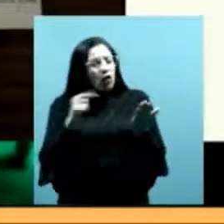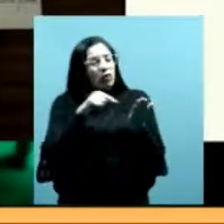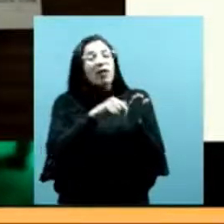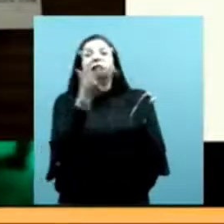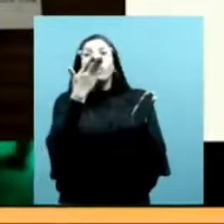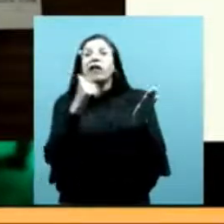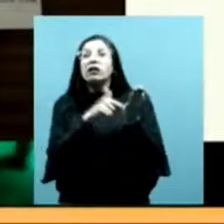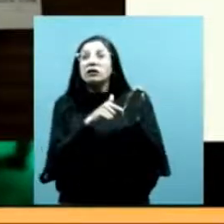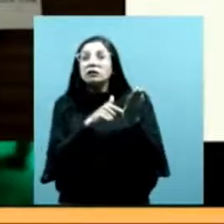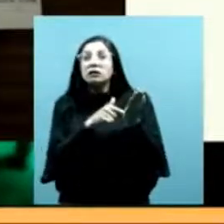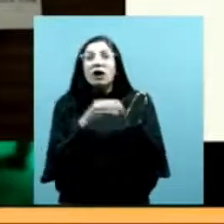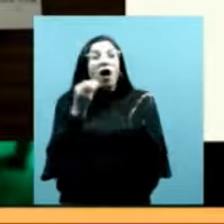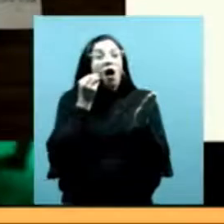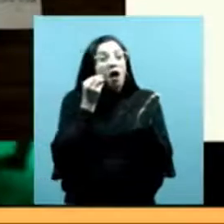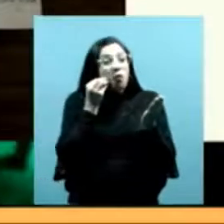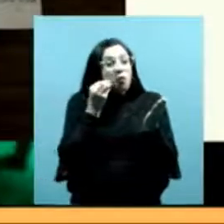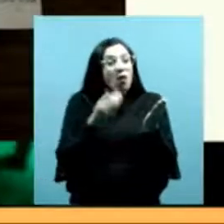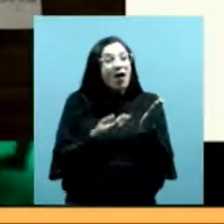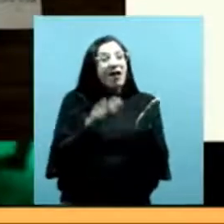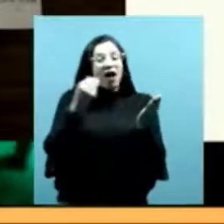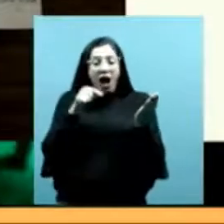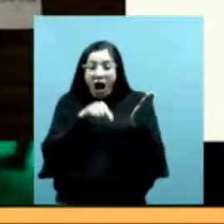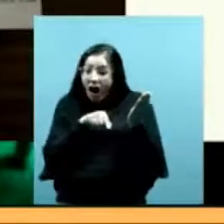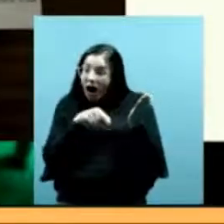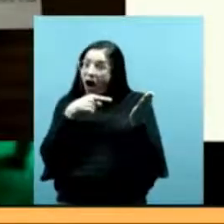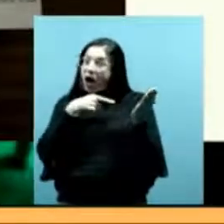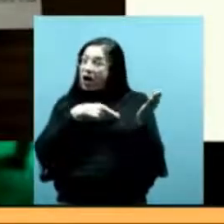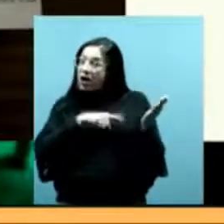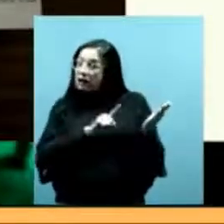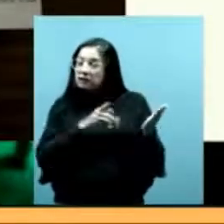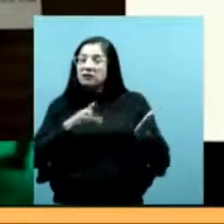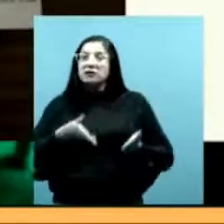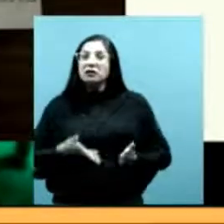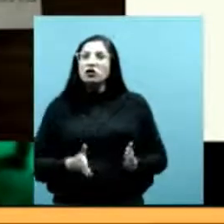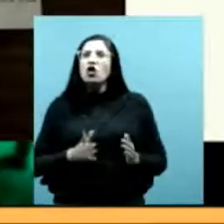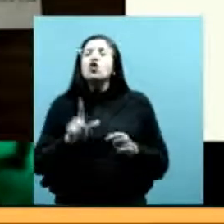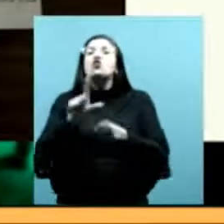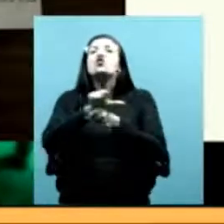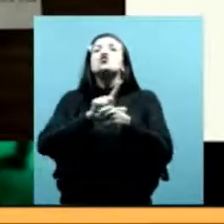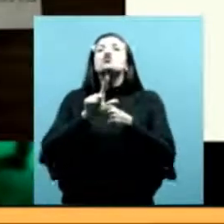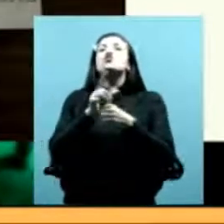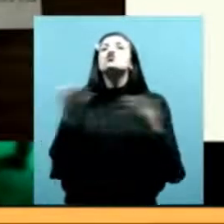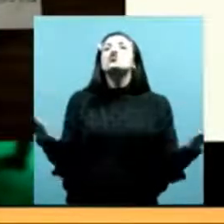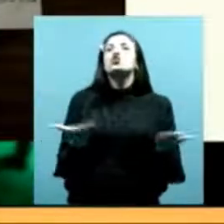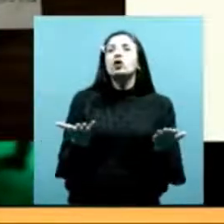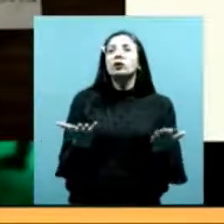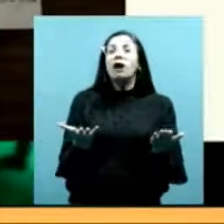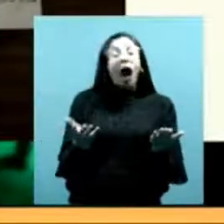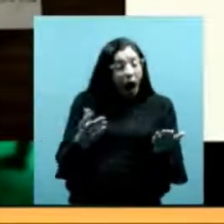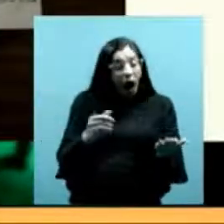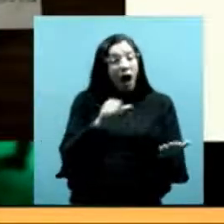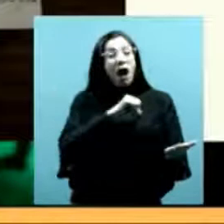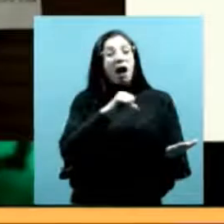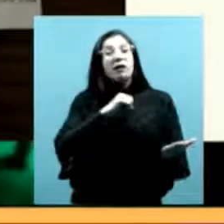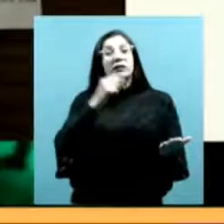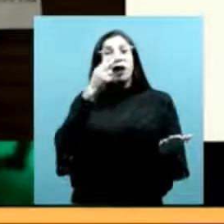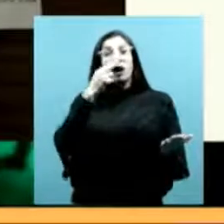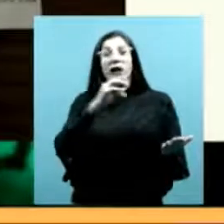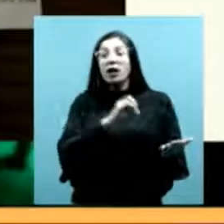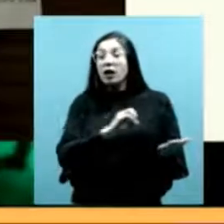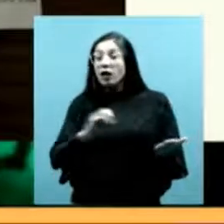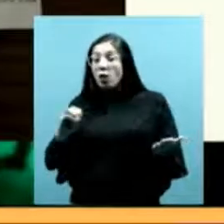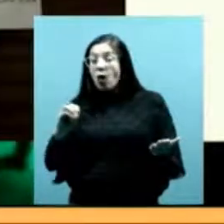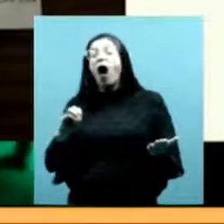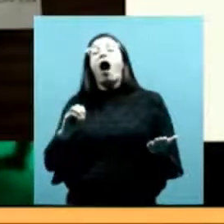trayectorias y el lugar en el que se encuentran y si tienen hijos que no habían sido declarados se los declara en ese momento